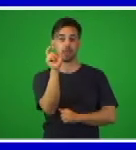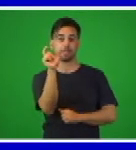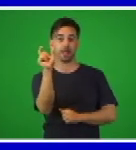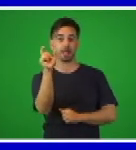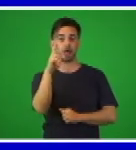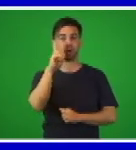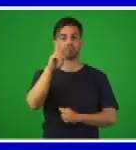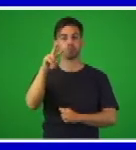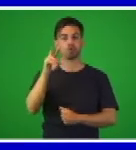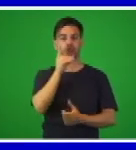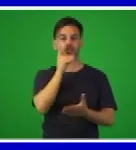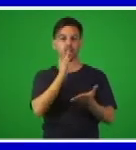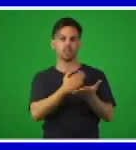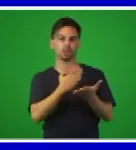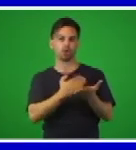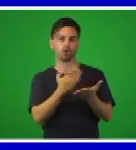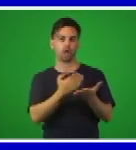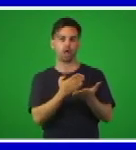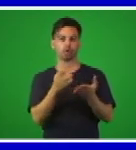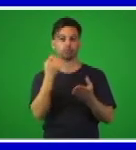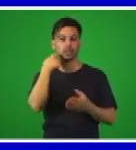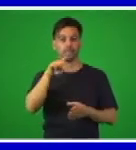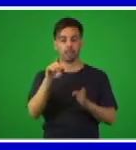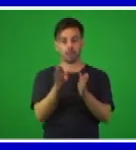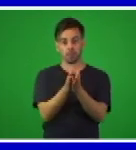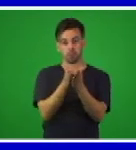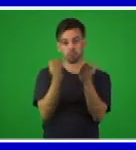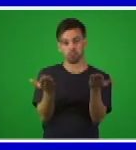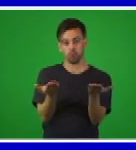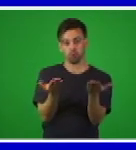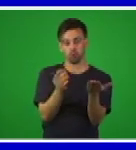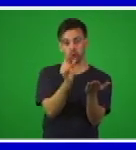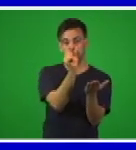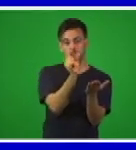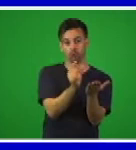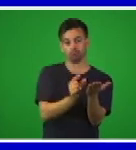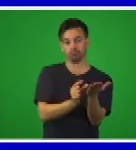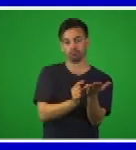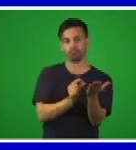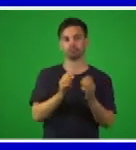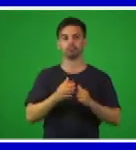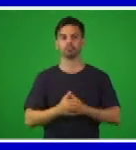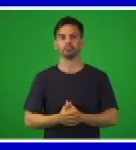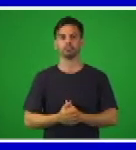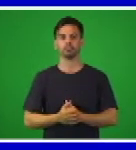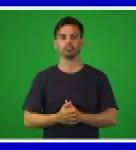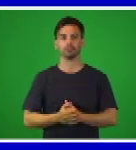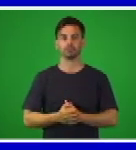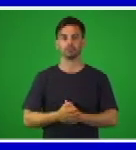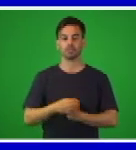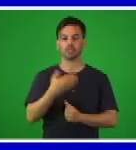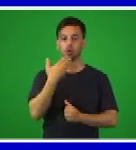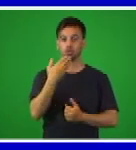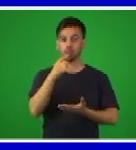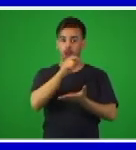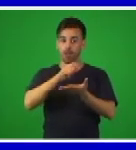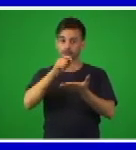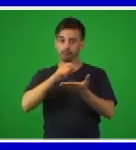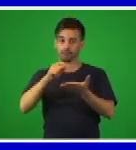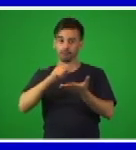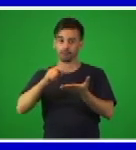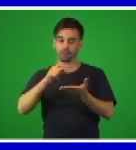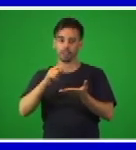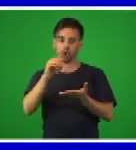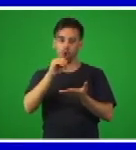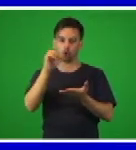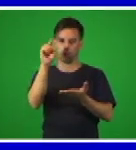prontuario ortográfico, siempre tratando de escribirla con buena letra y buena ortografía. Este texto, de igual manera, como lo